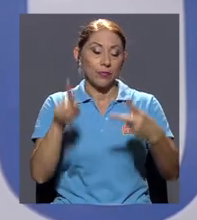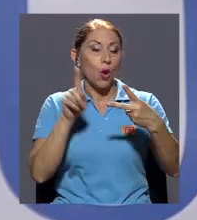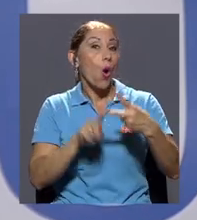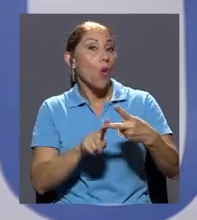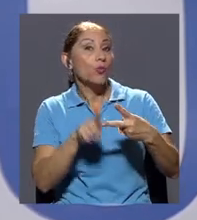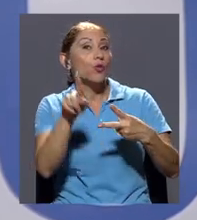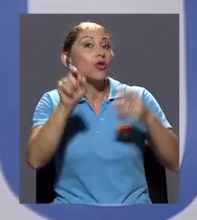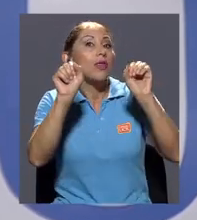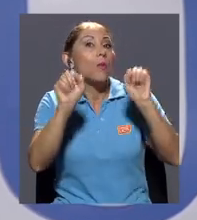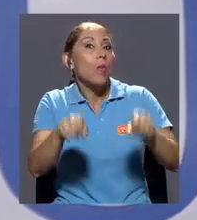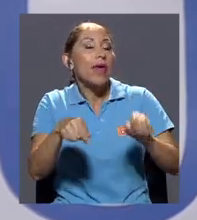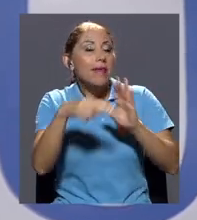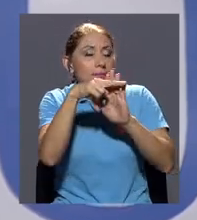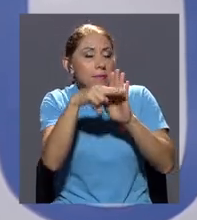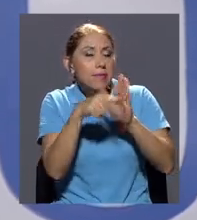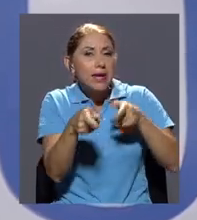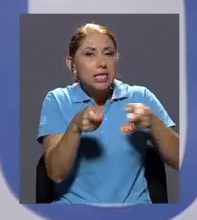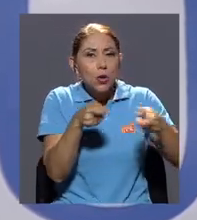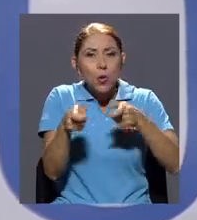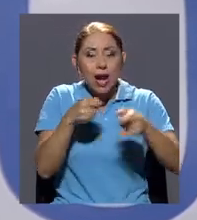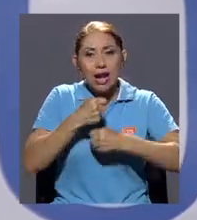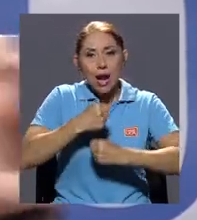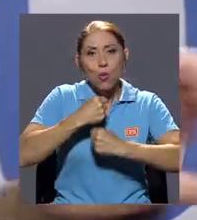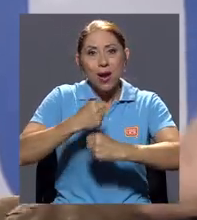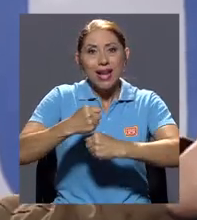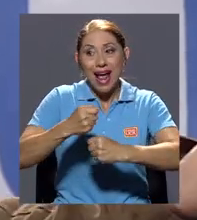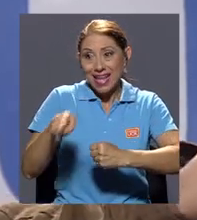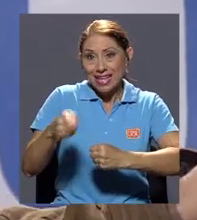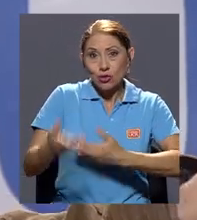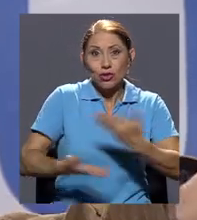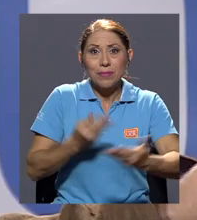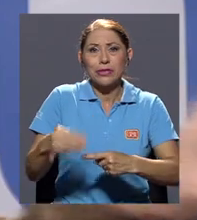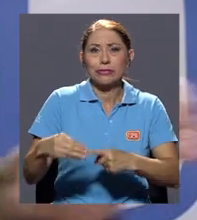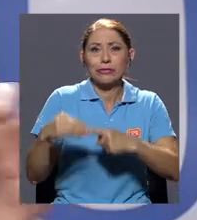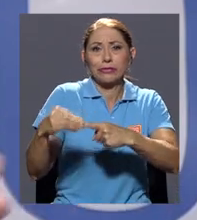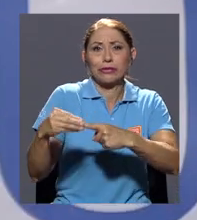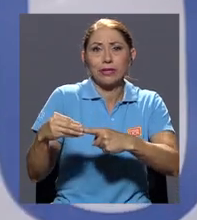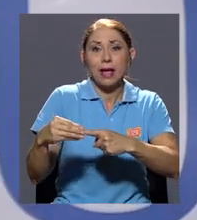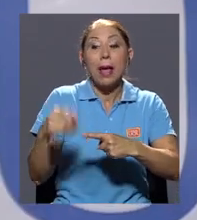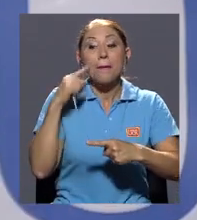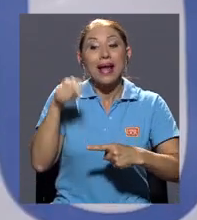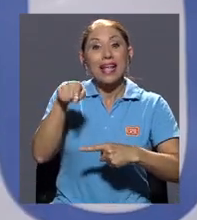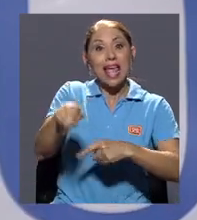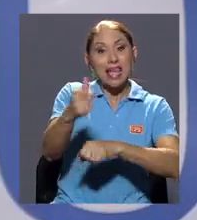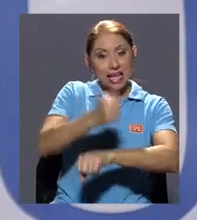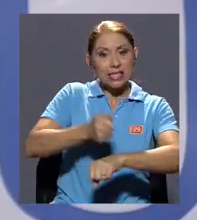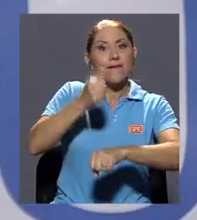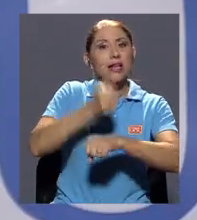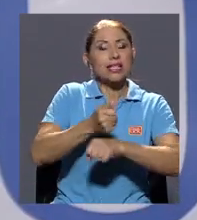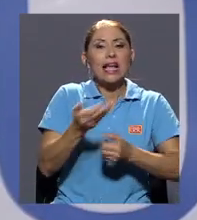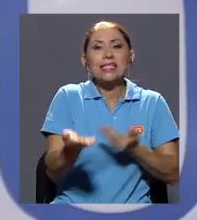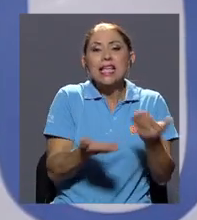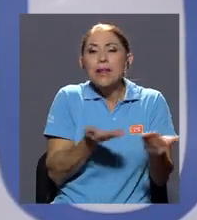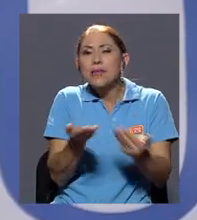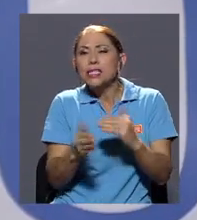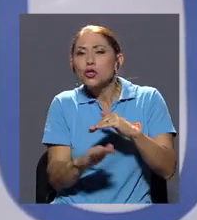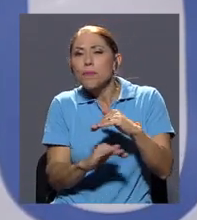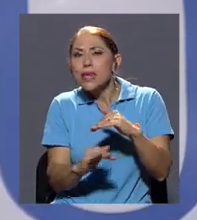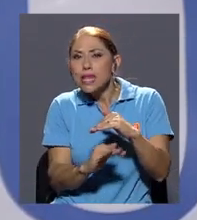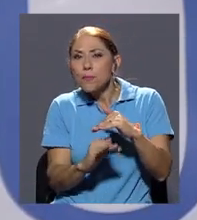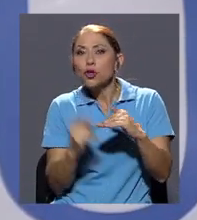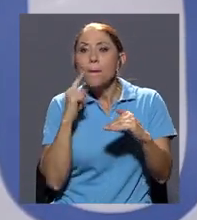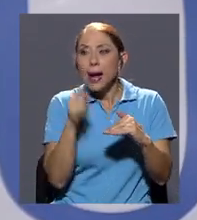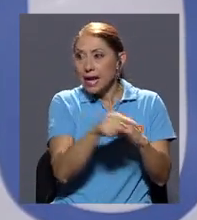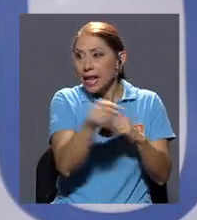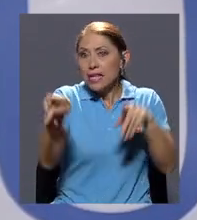la huelga en los servicios esenciales de manera tal que se establezcan servicios mínimos que garanticen que el ciudadano o la